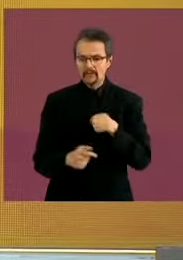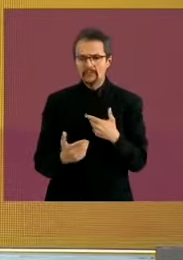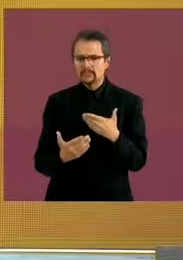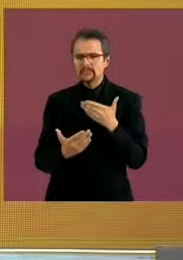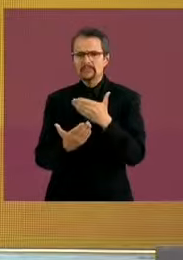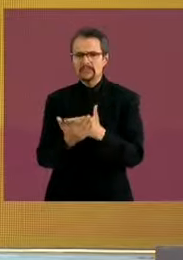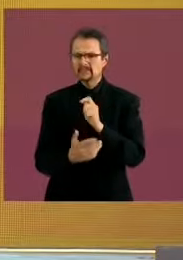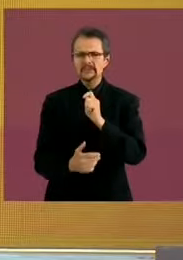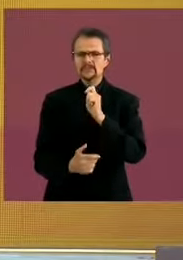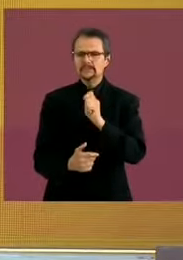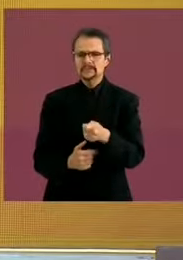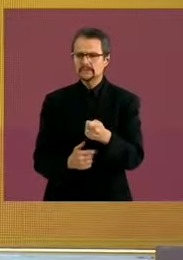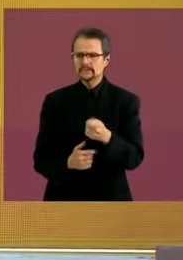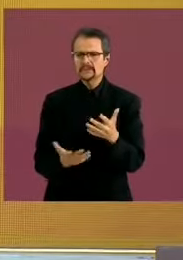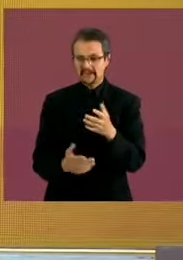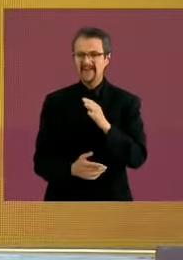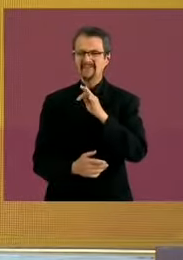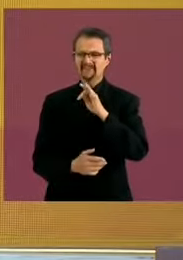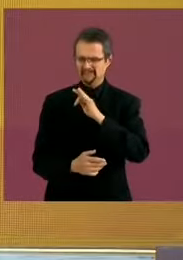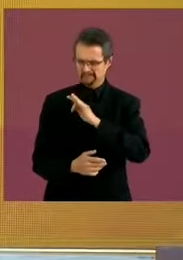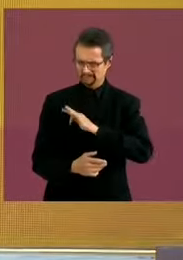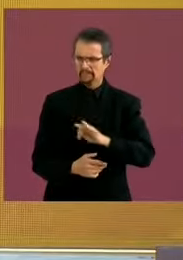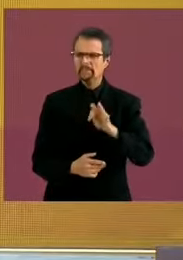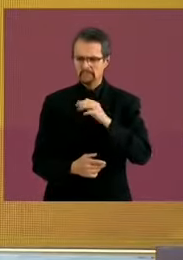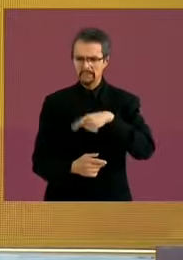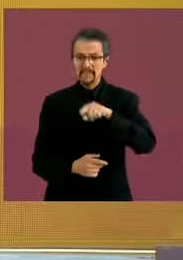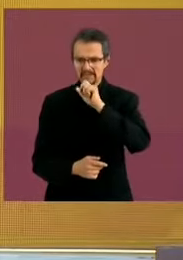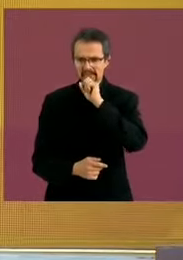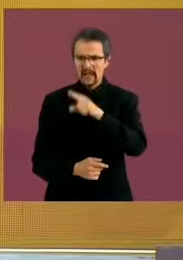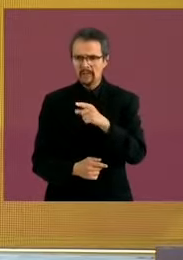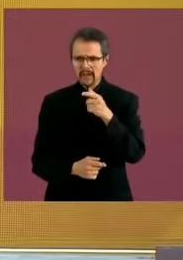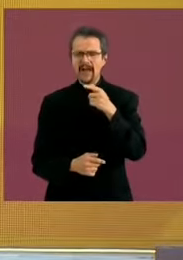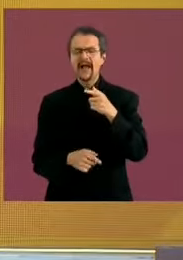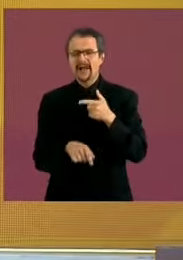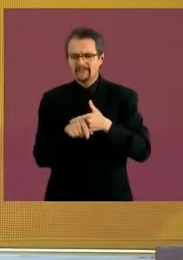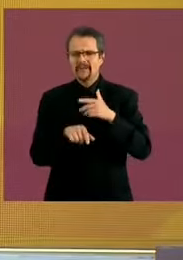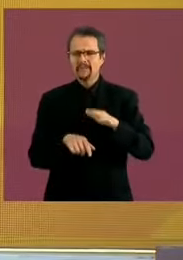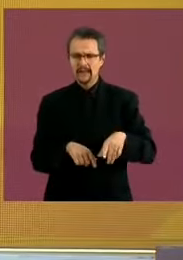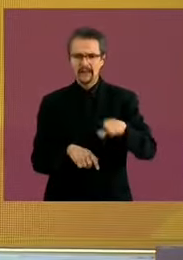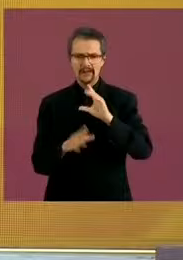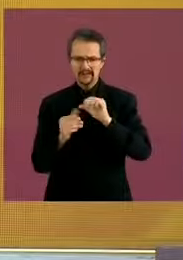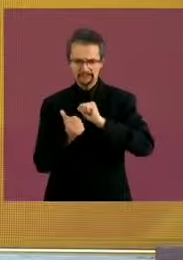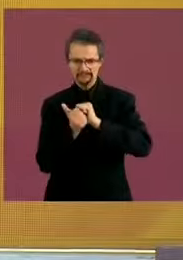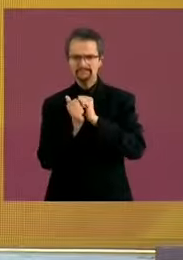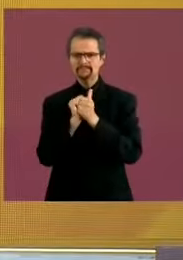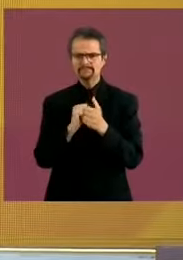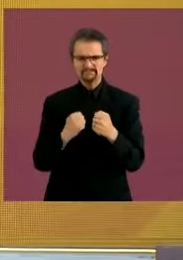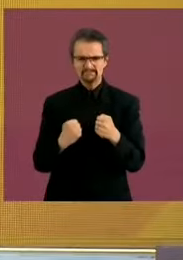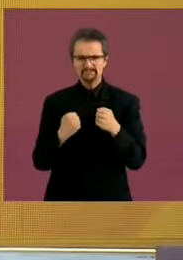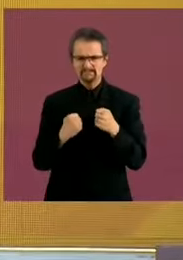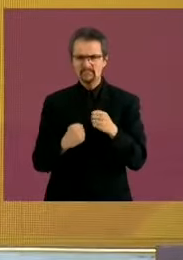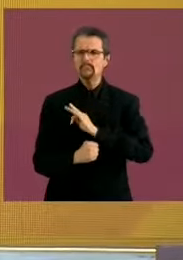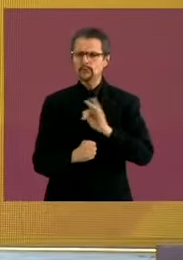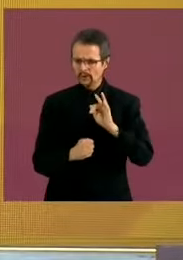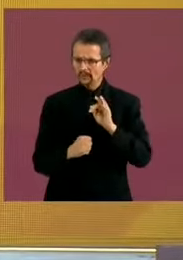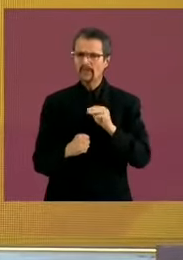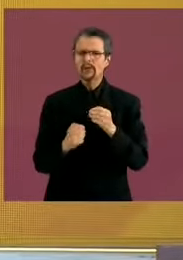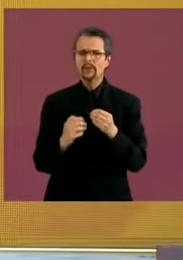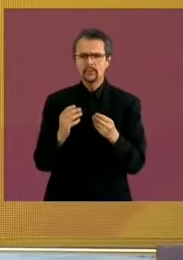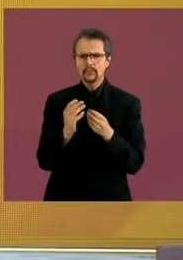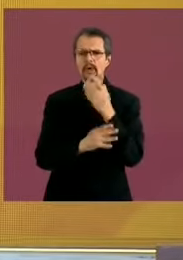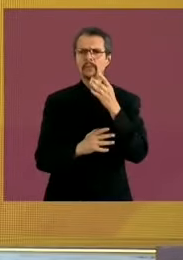pueda empoderarse, como lo dije, a las enfermeras. Y tener un mejor modelo de referencia y contrarreferencia.